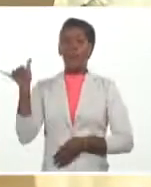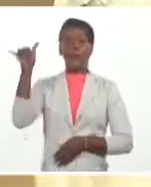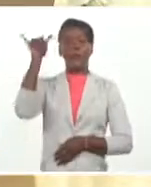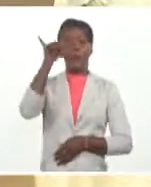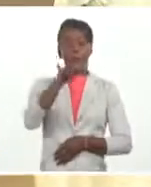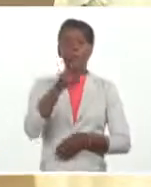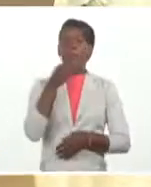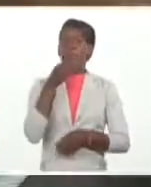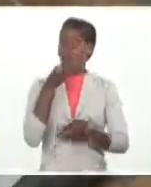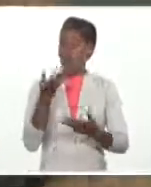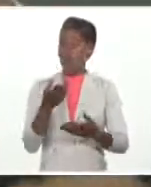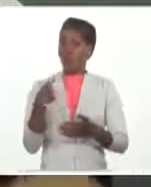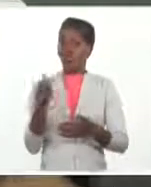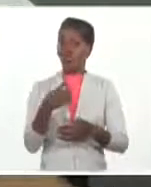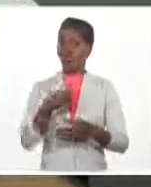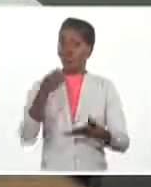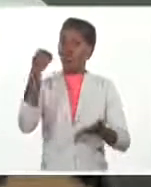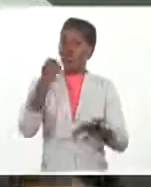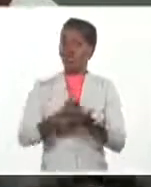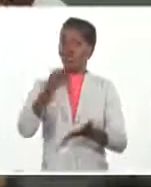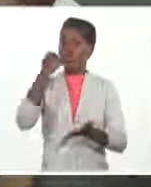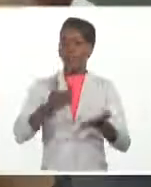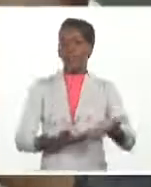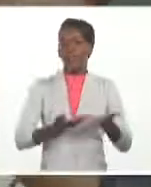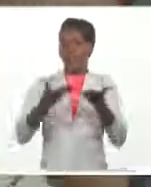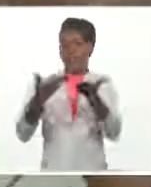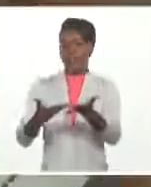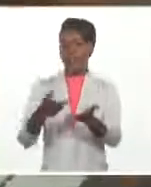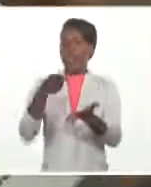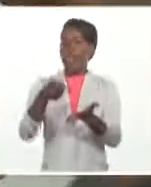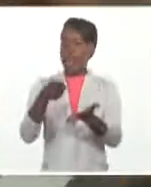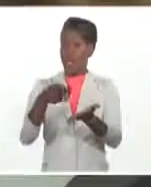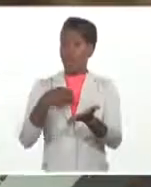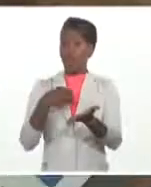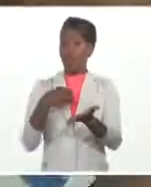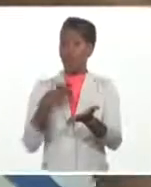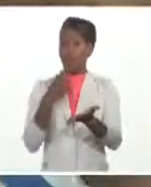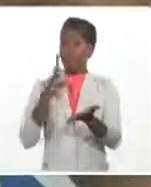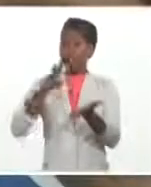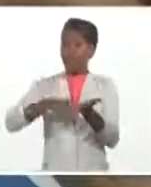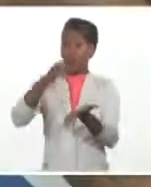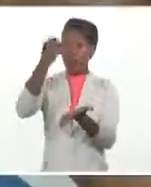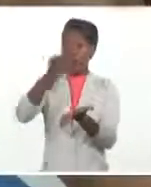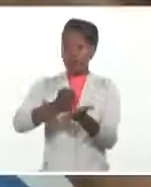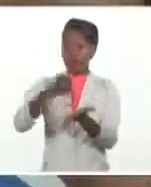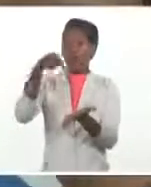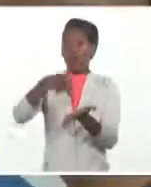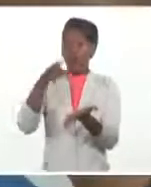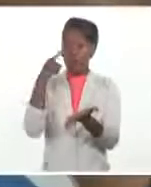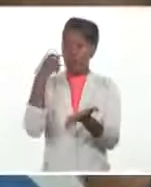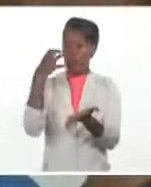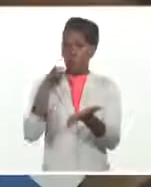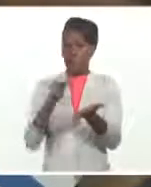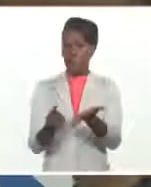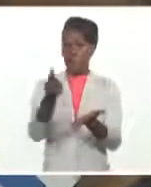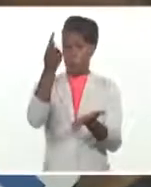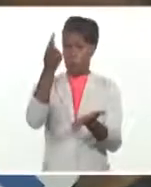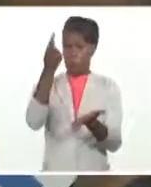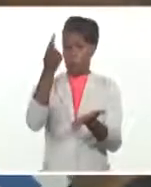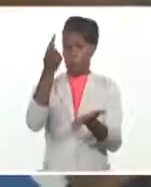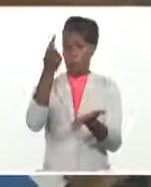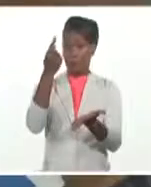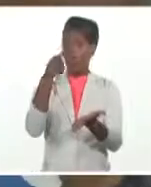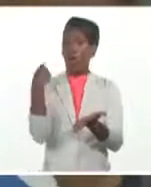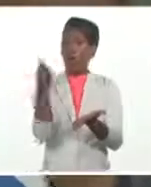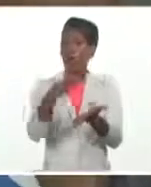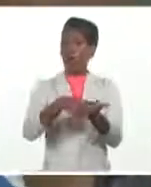su certificado de vacunación. Con un código QR, que ese código QR es único en este sentido y va a tener